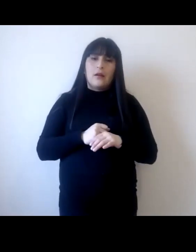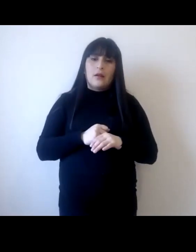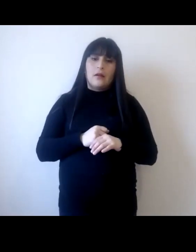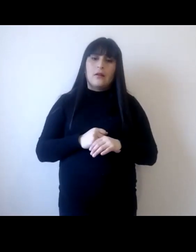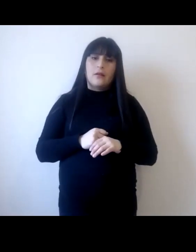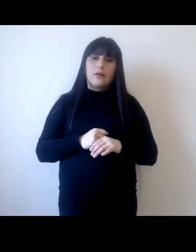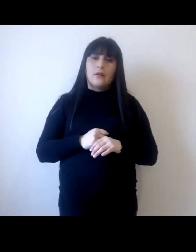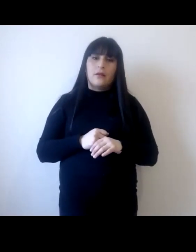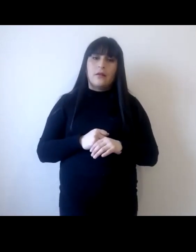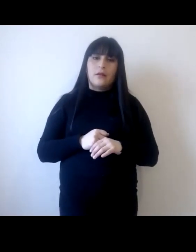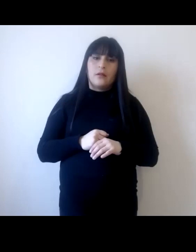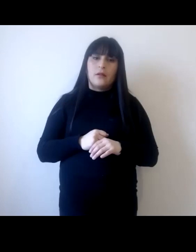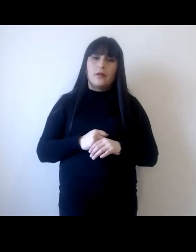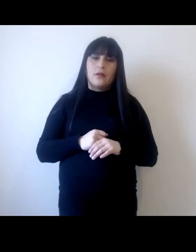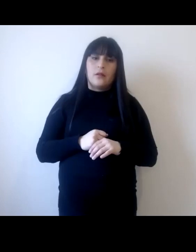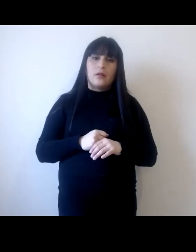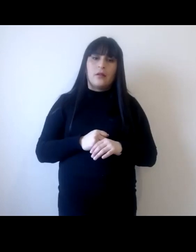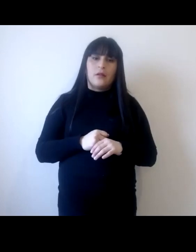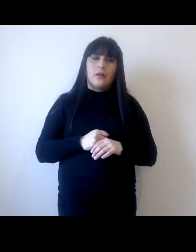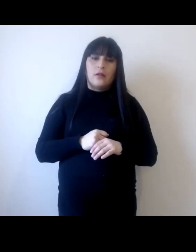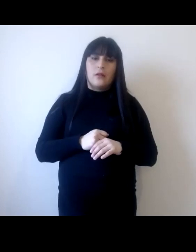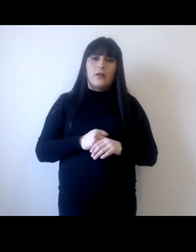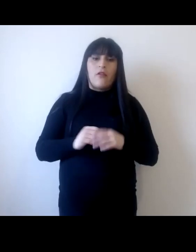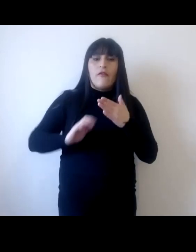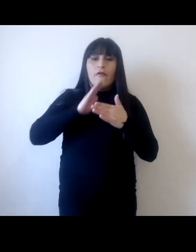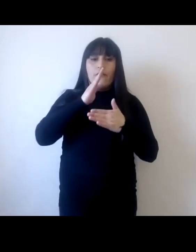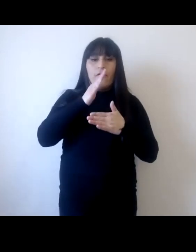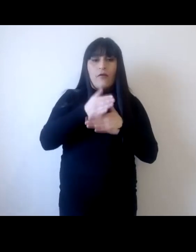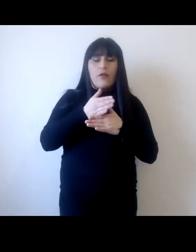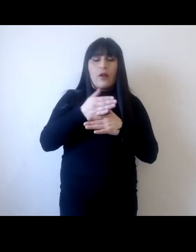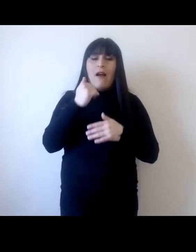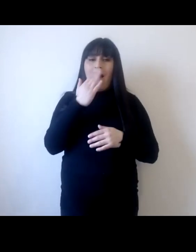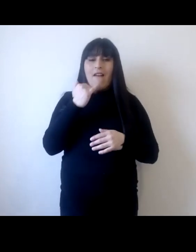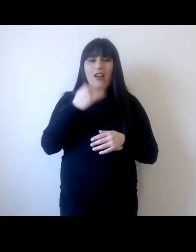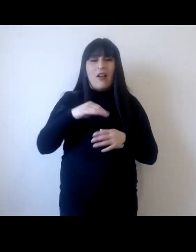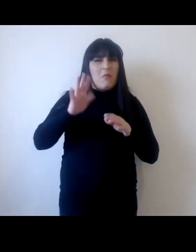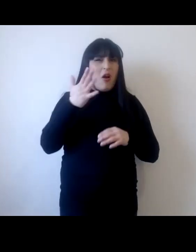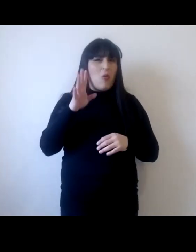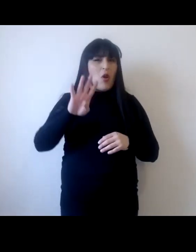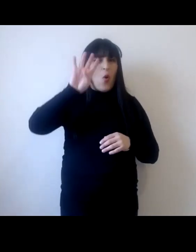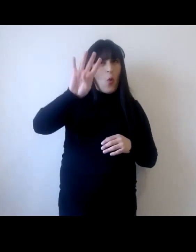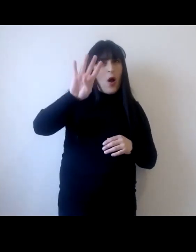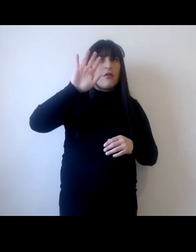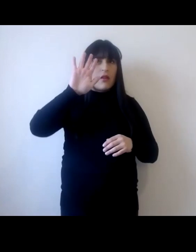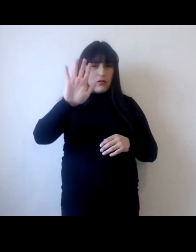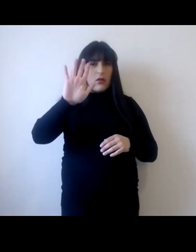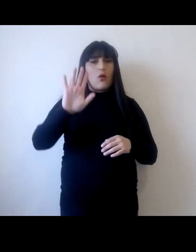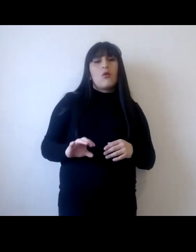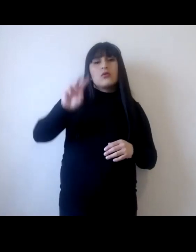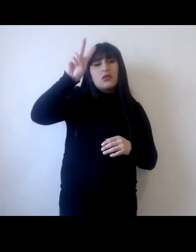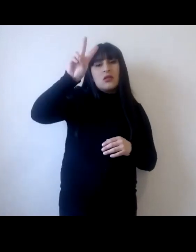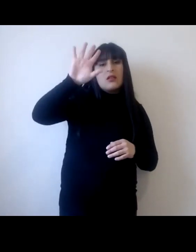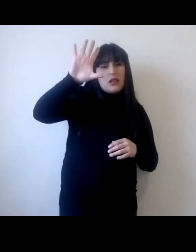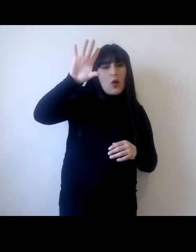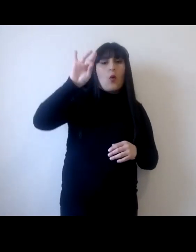conferencias y voy a hablar aproximadamente en torno a 45 o 50 minutos y